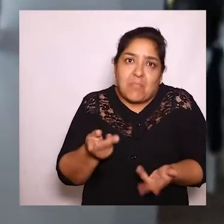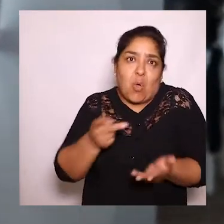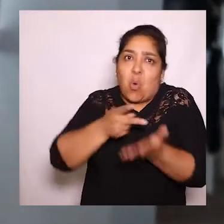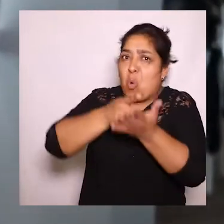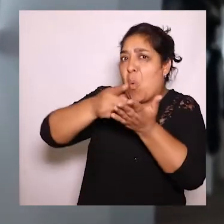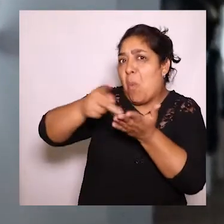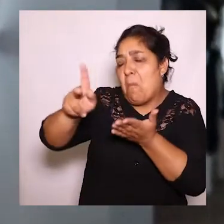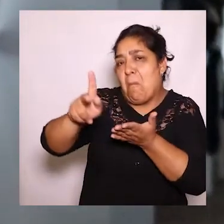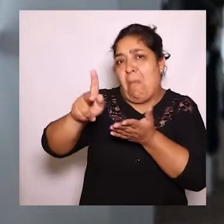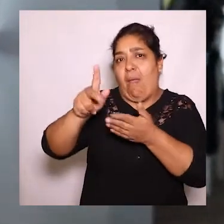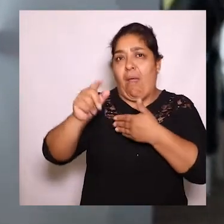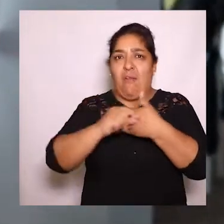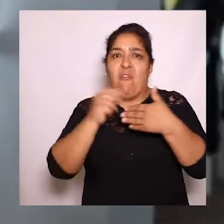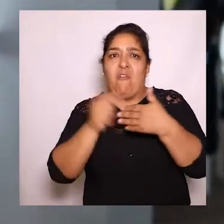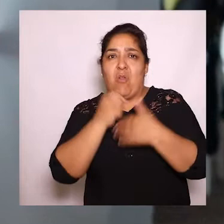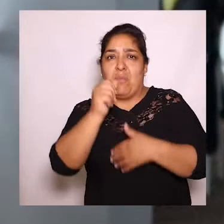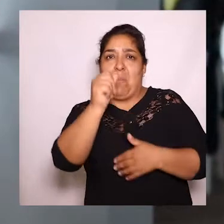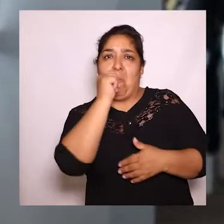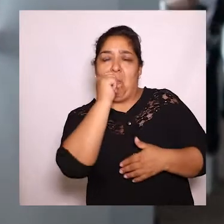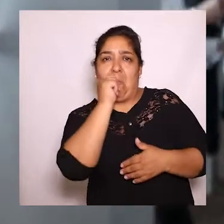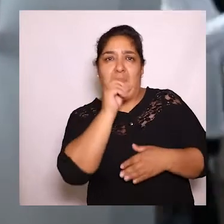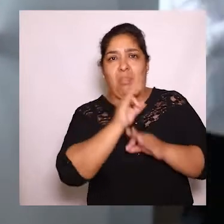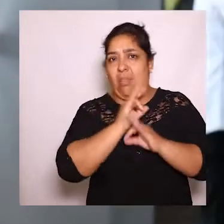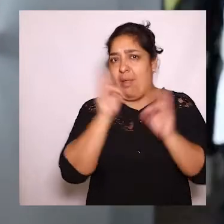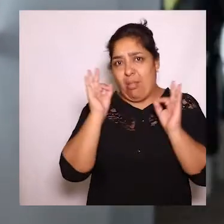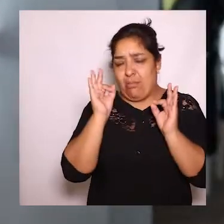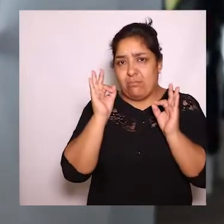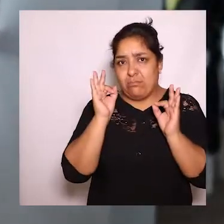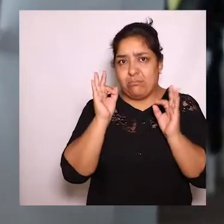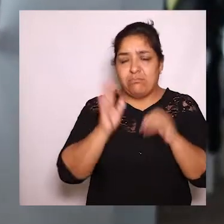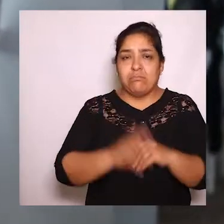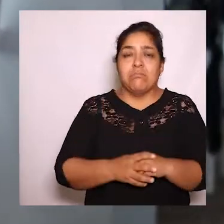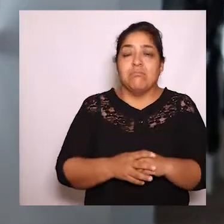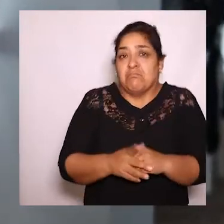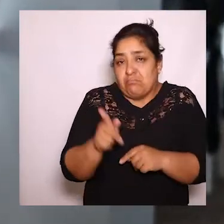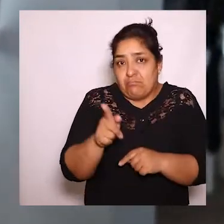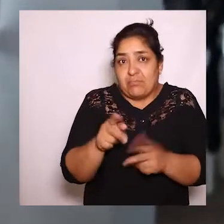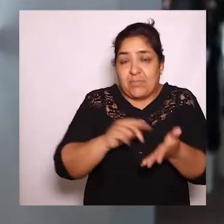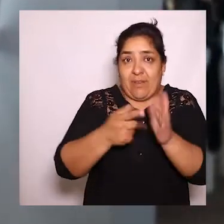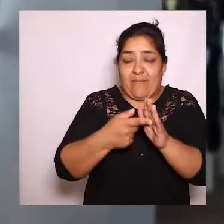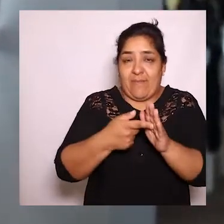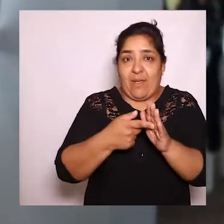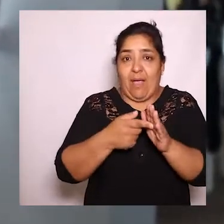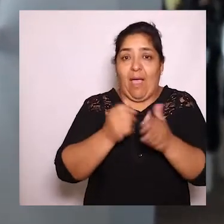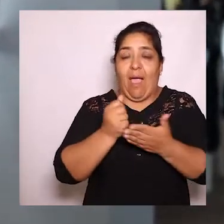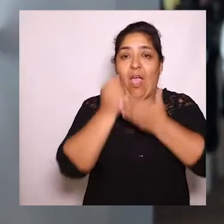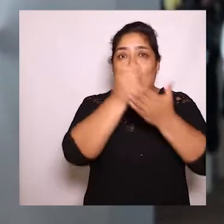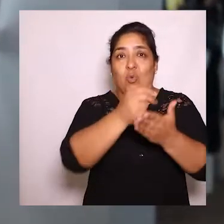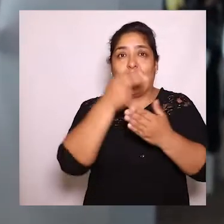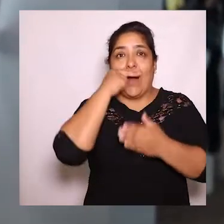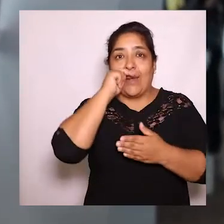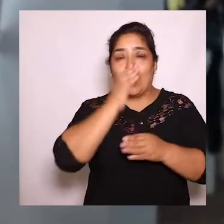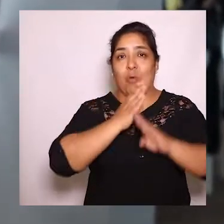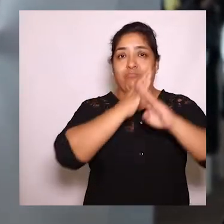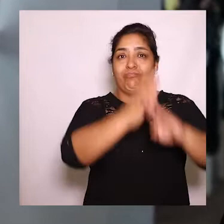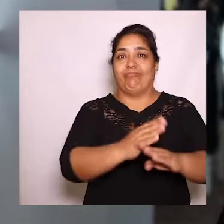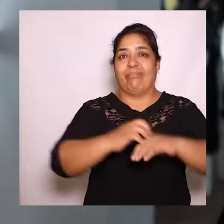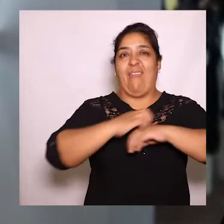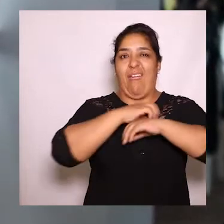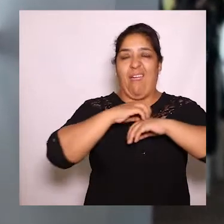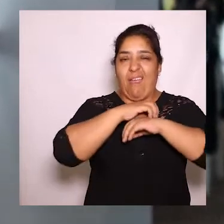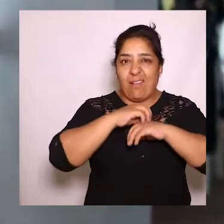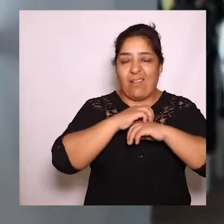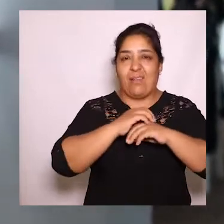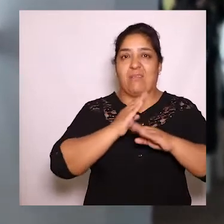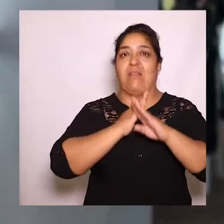a comprar fórmulas de alimentos sucedáneos, lo libran de alergias